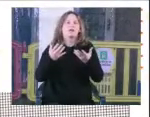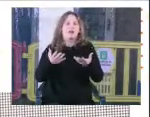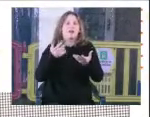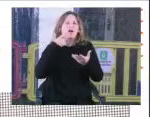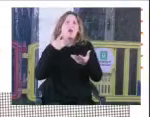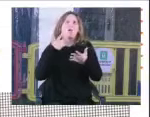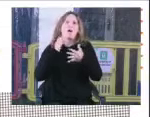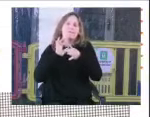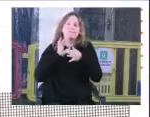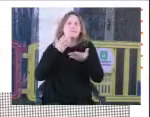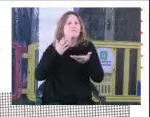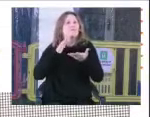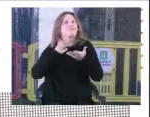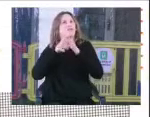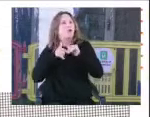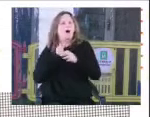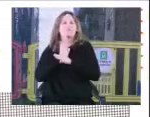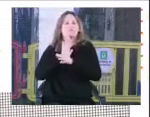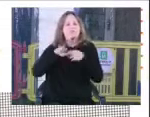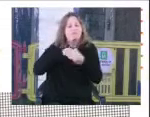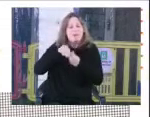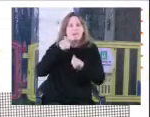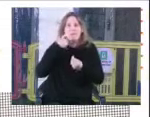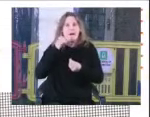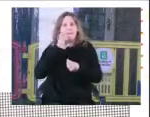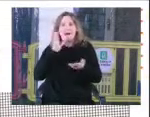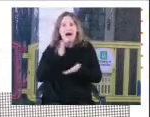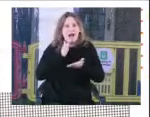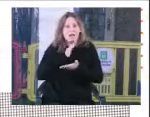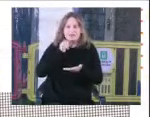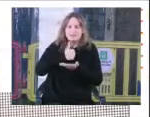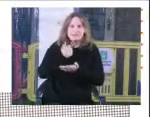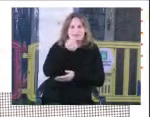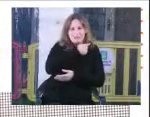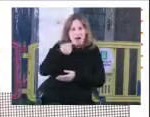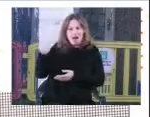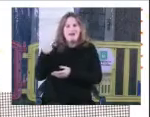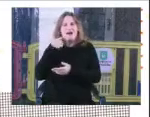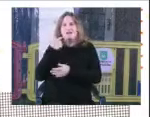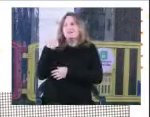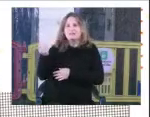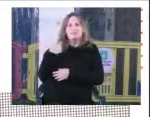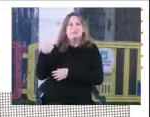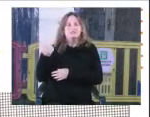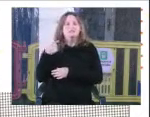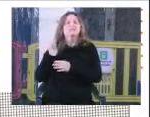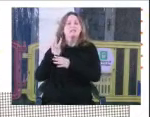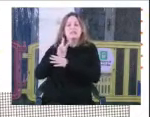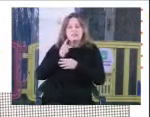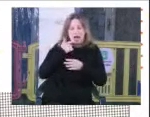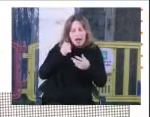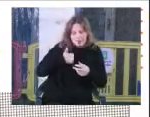extensión de esa familia que nos faltaba y durante la semana, entre visita y visita podíamos jugar con